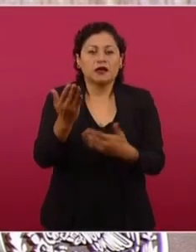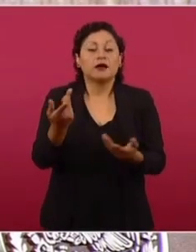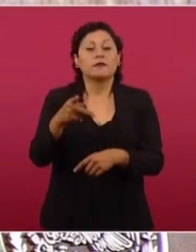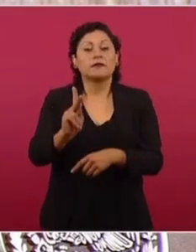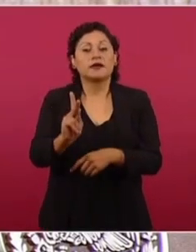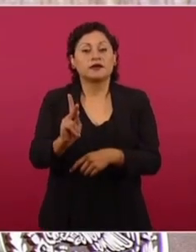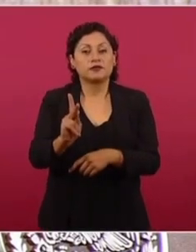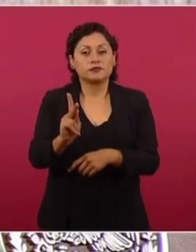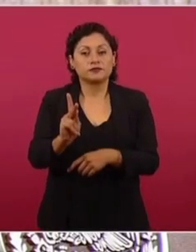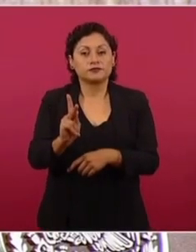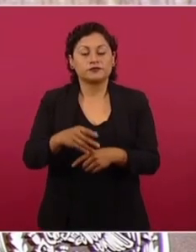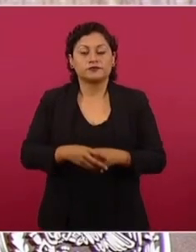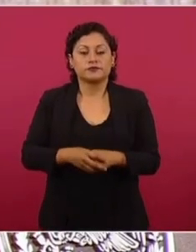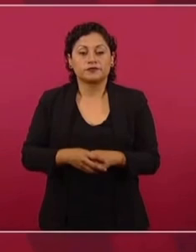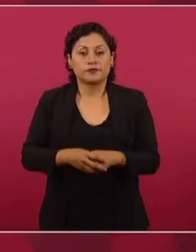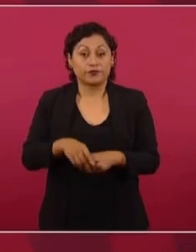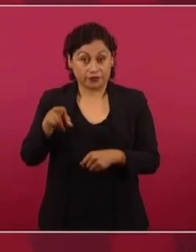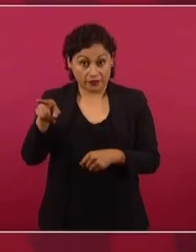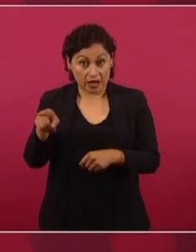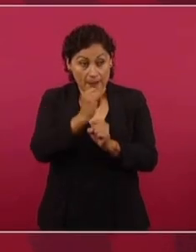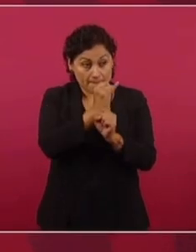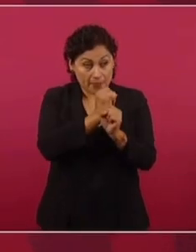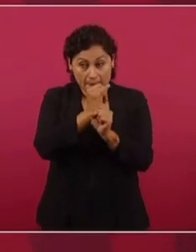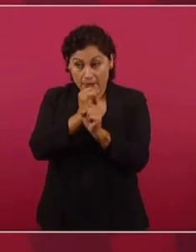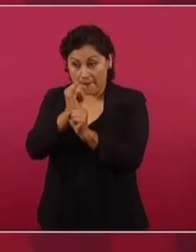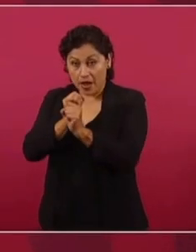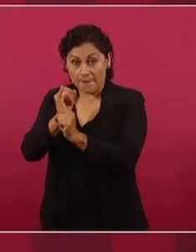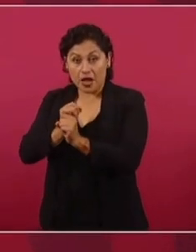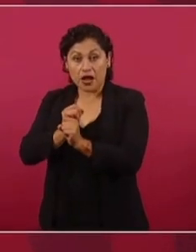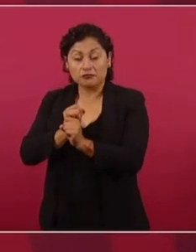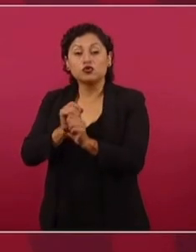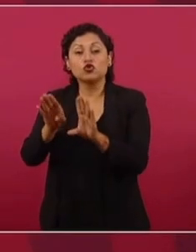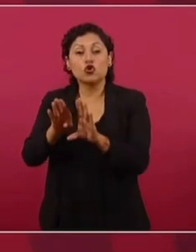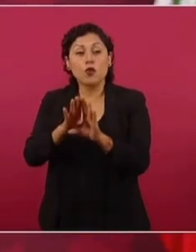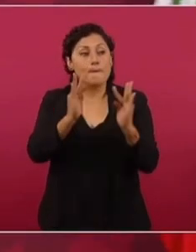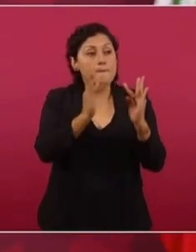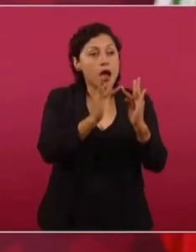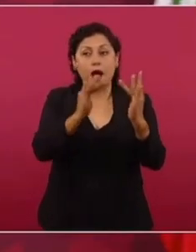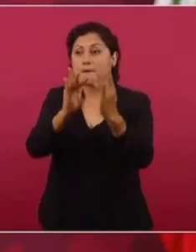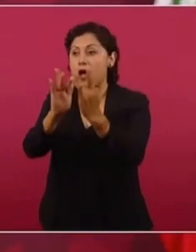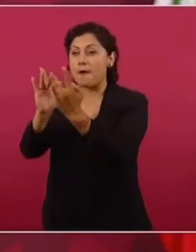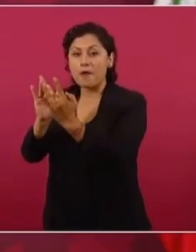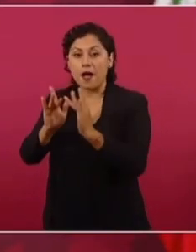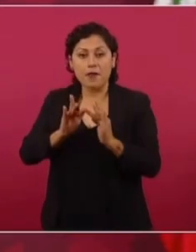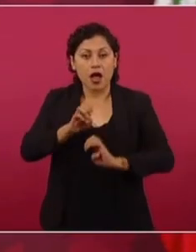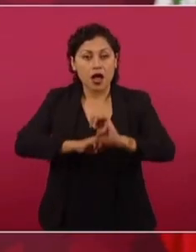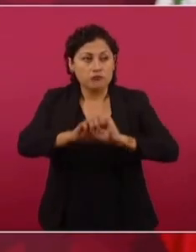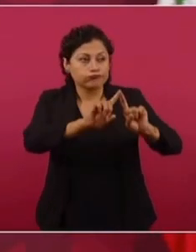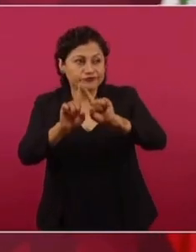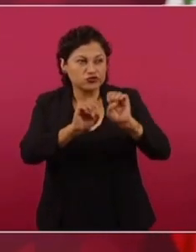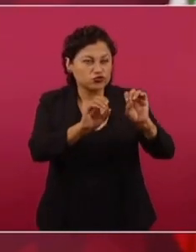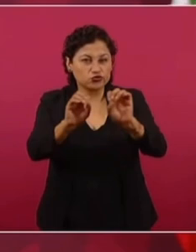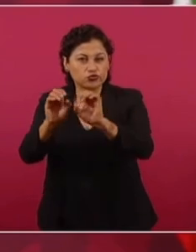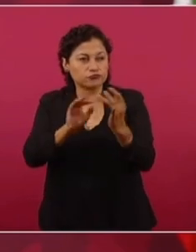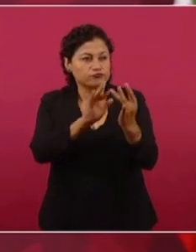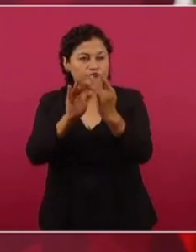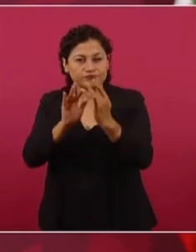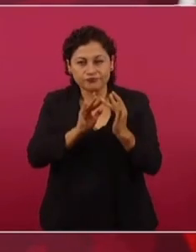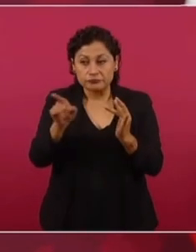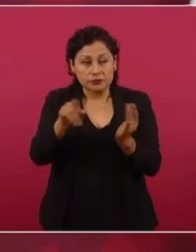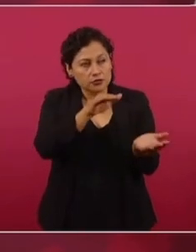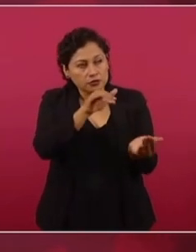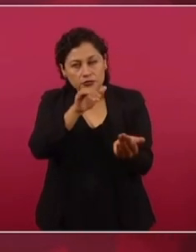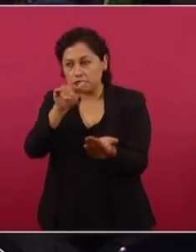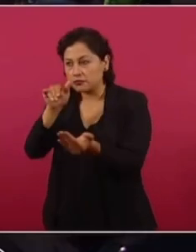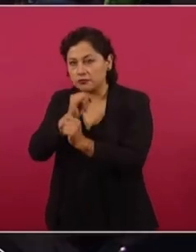recogió los cables, los informes de embajadas de